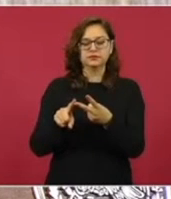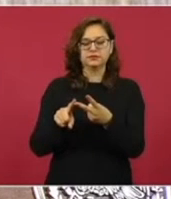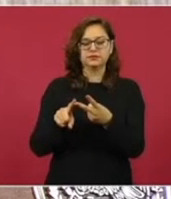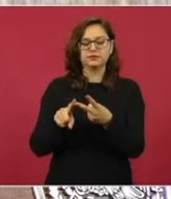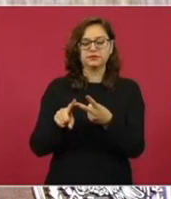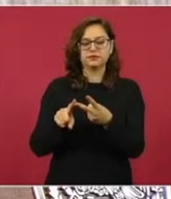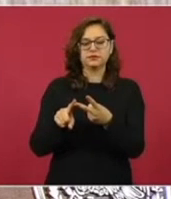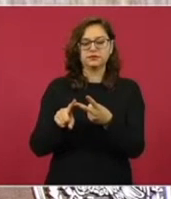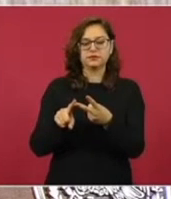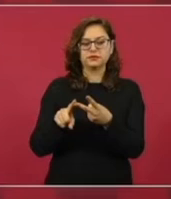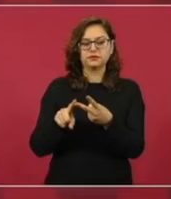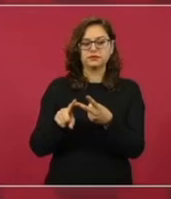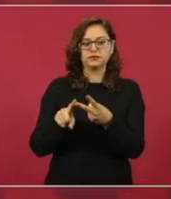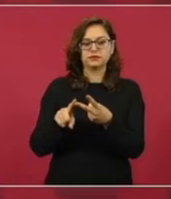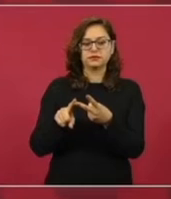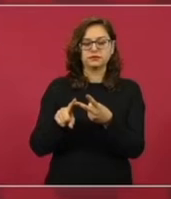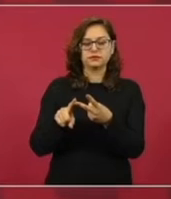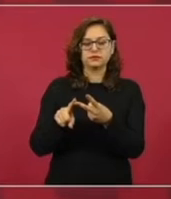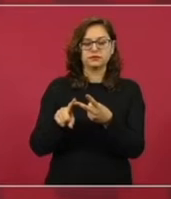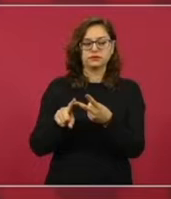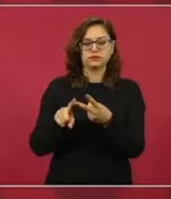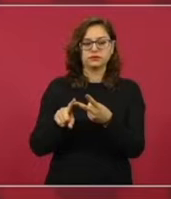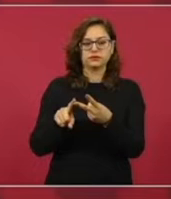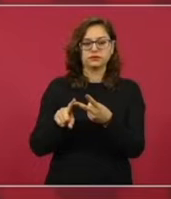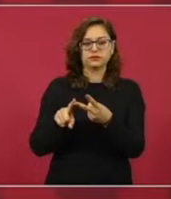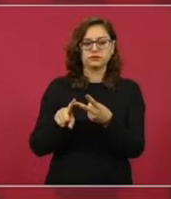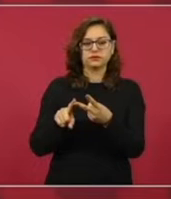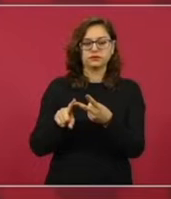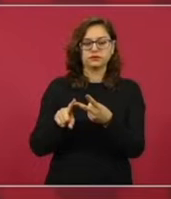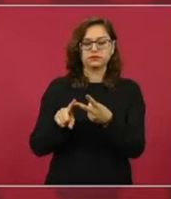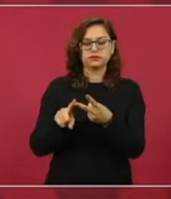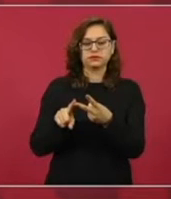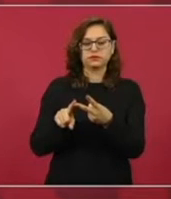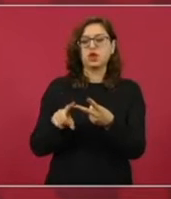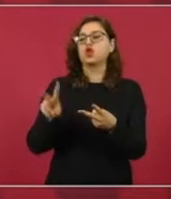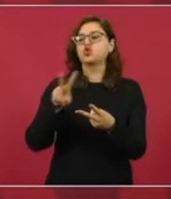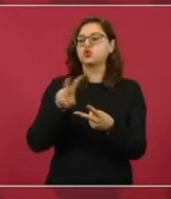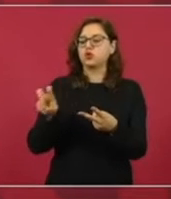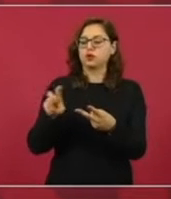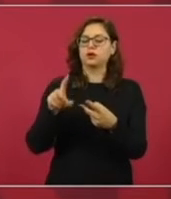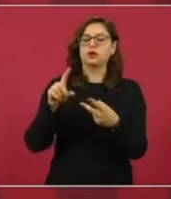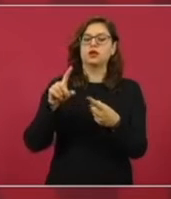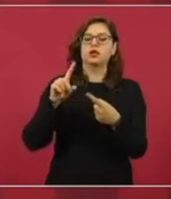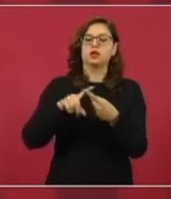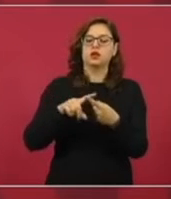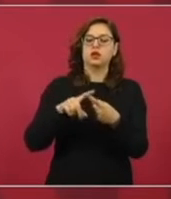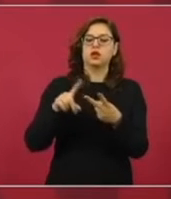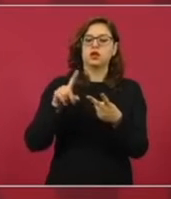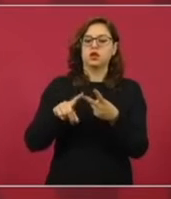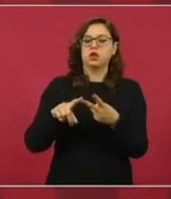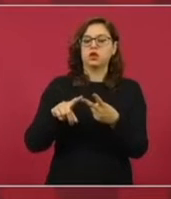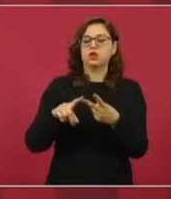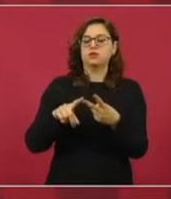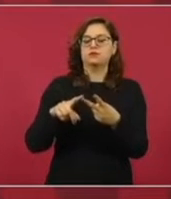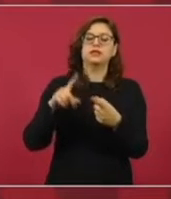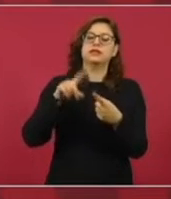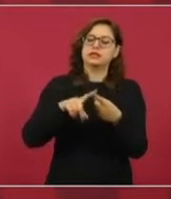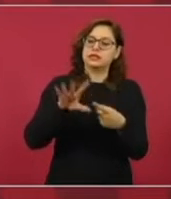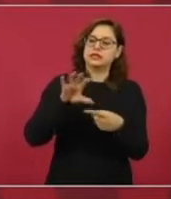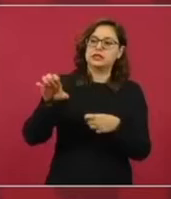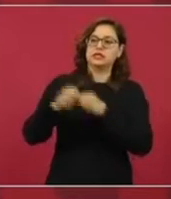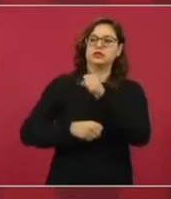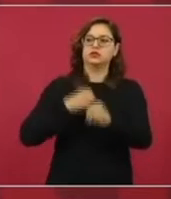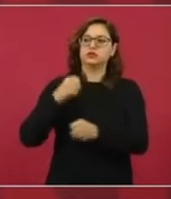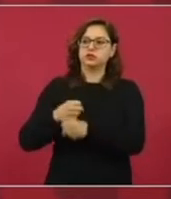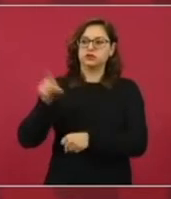por los 200 años de independencia, los 500 años de la invasión, la